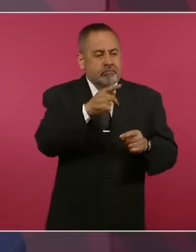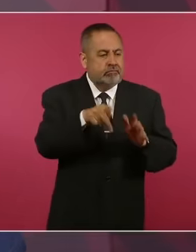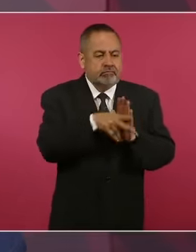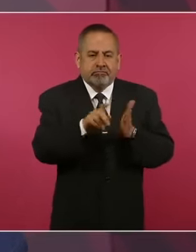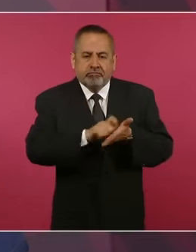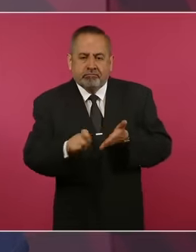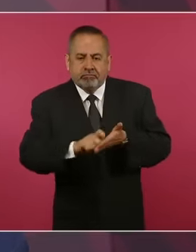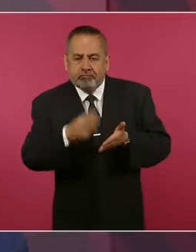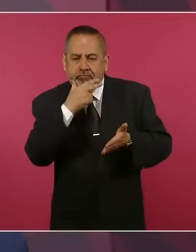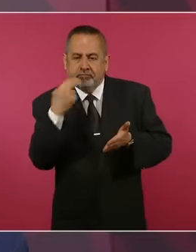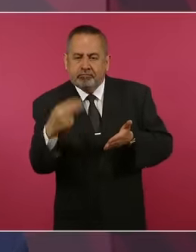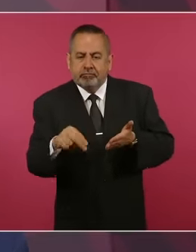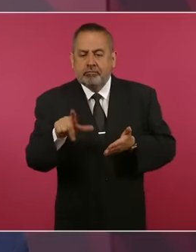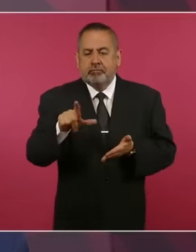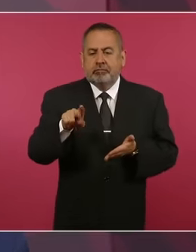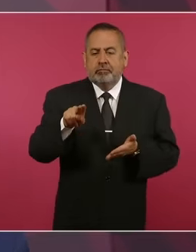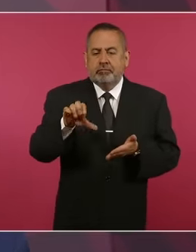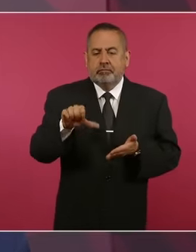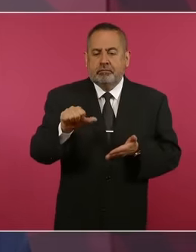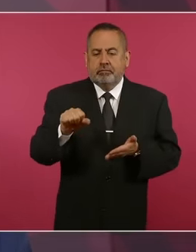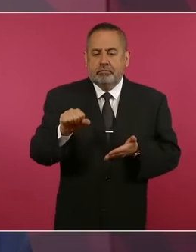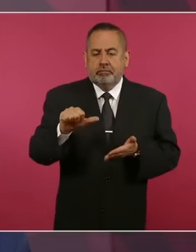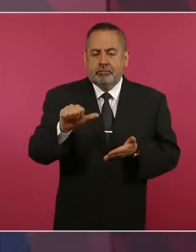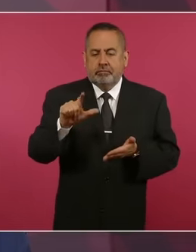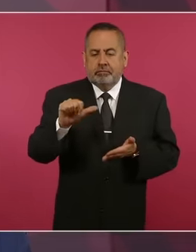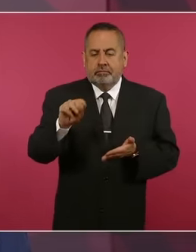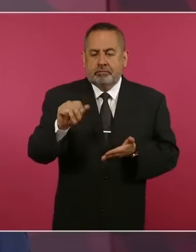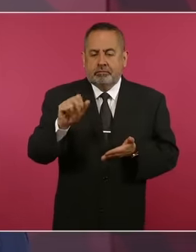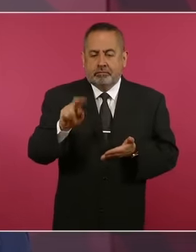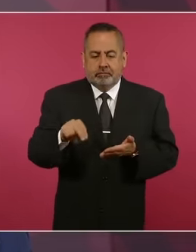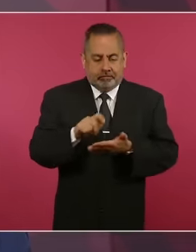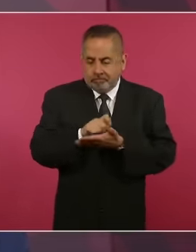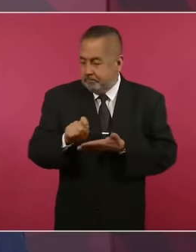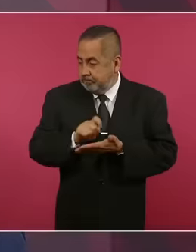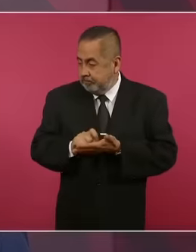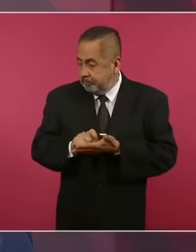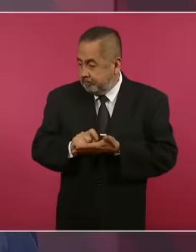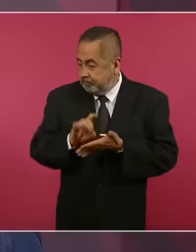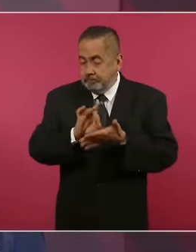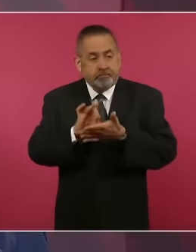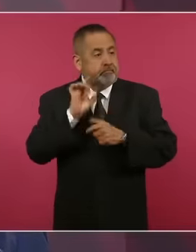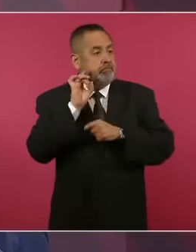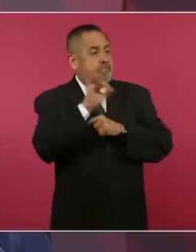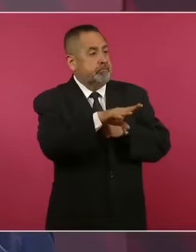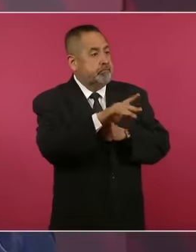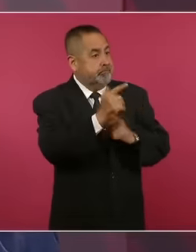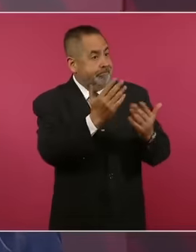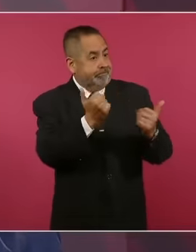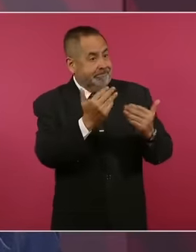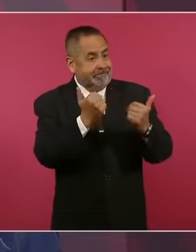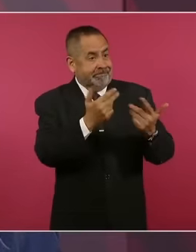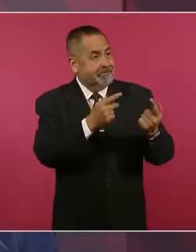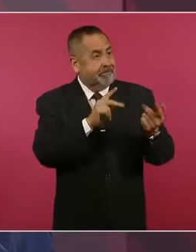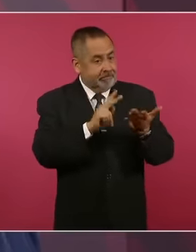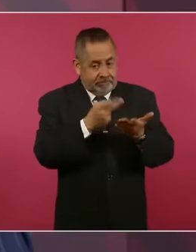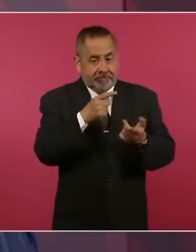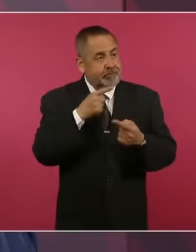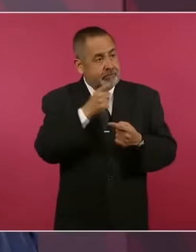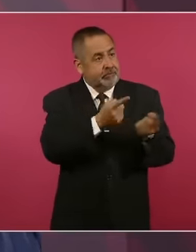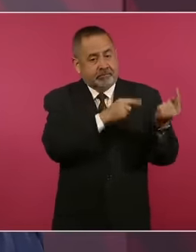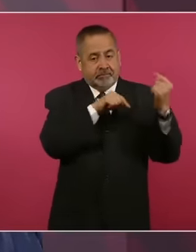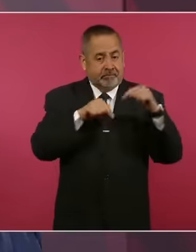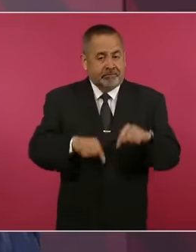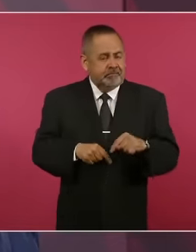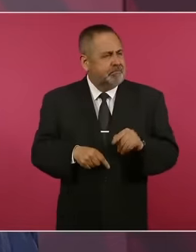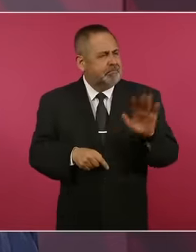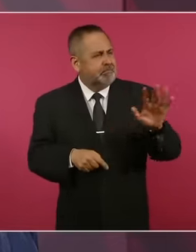le escribe a Santana, a Colombia y le dice, venga, regrese, no se